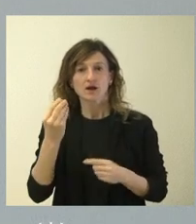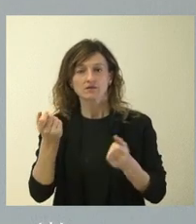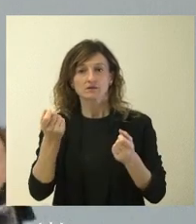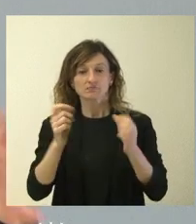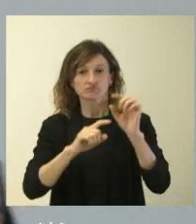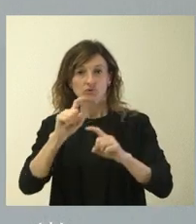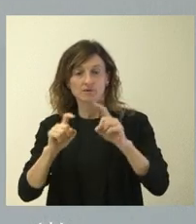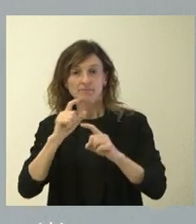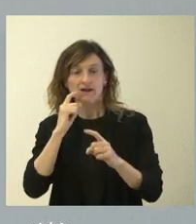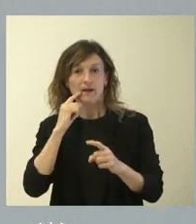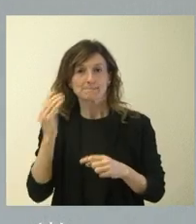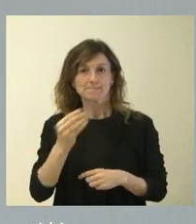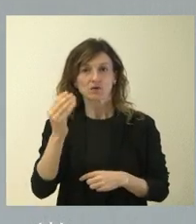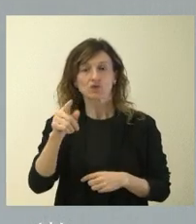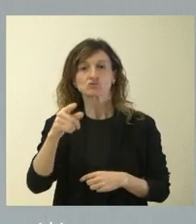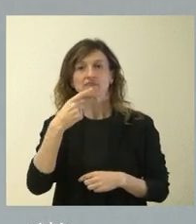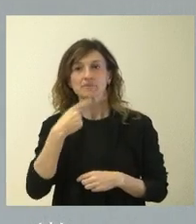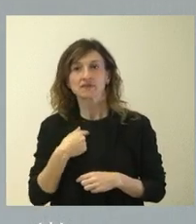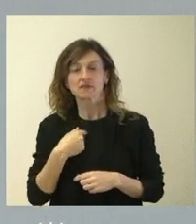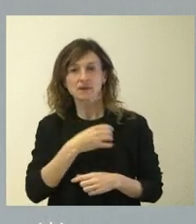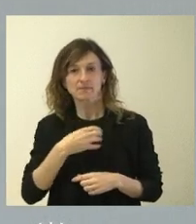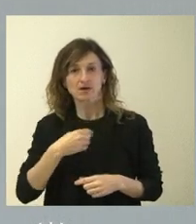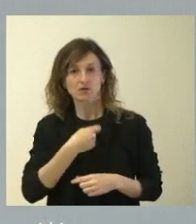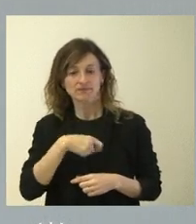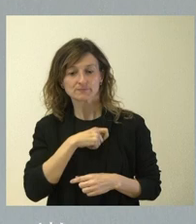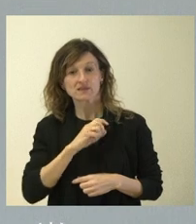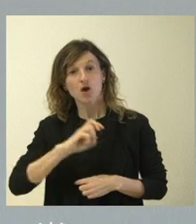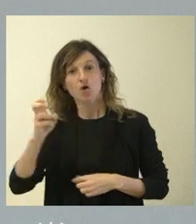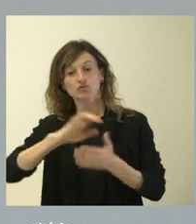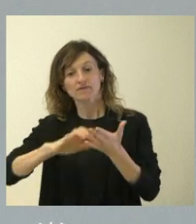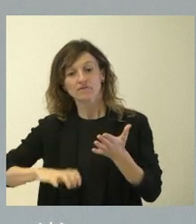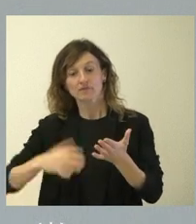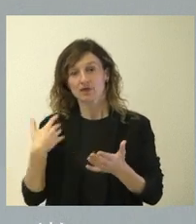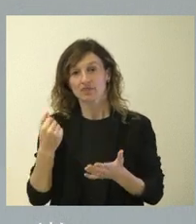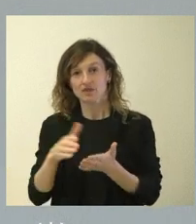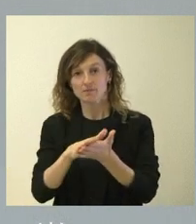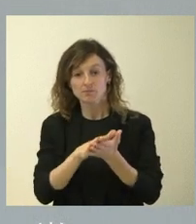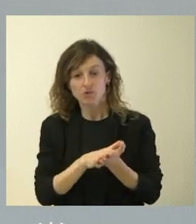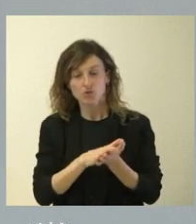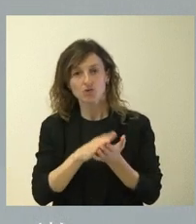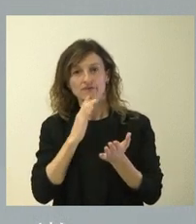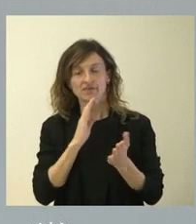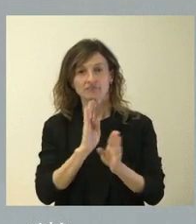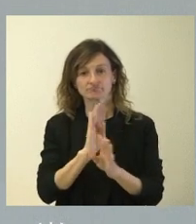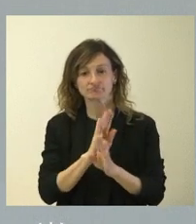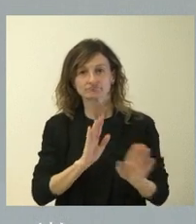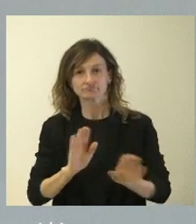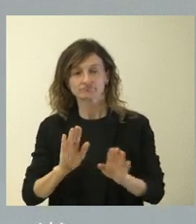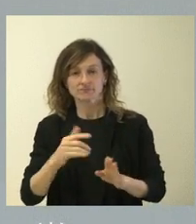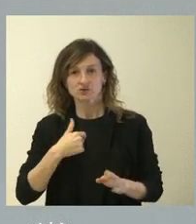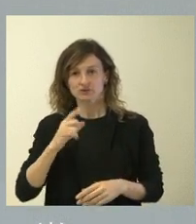las expectativas puedan ir mejorando. Usted cita el Banco de España y otros informes recientes todavía quieren ser más prudentes respecto a lo que nosotros hemos